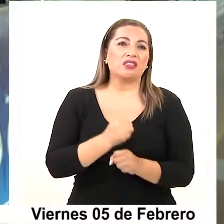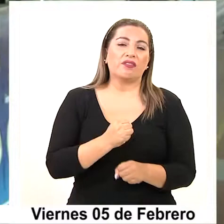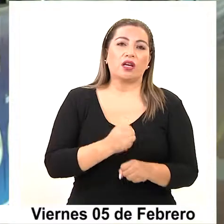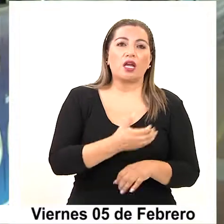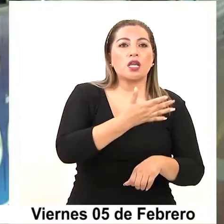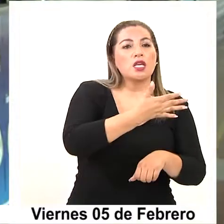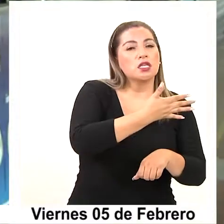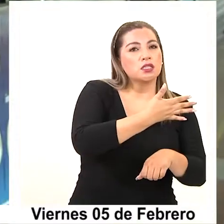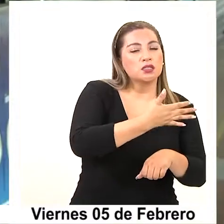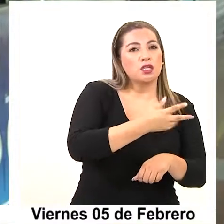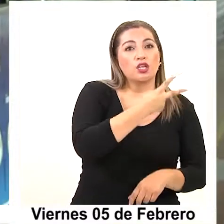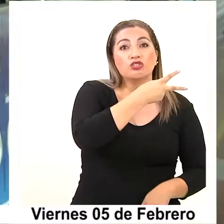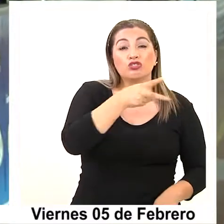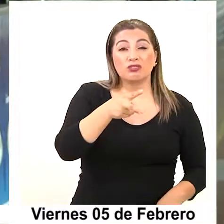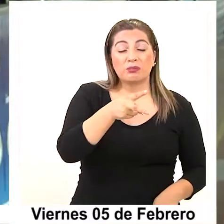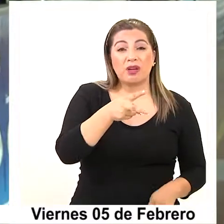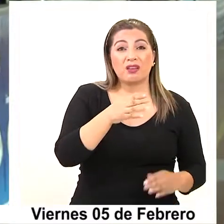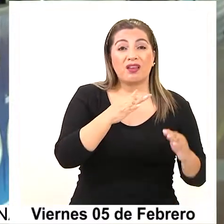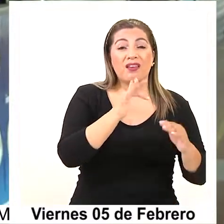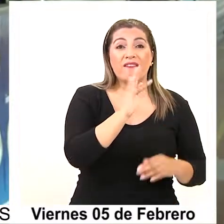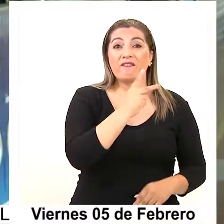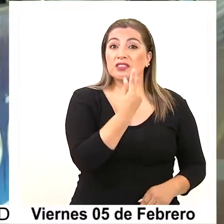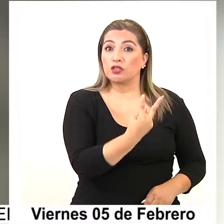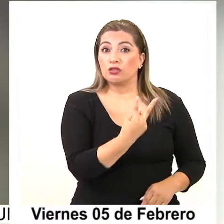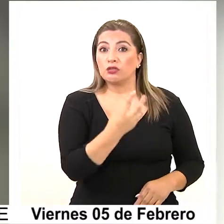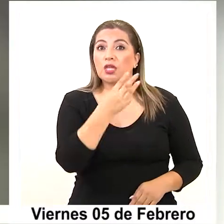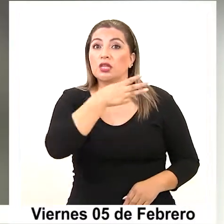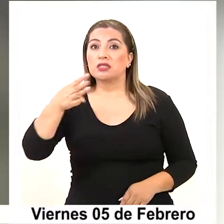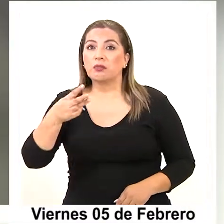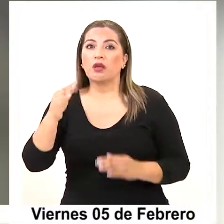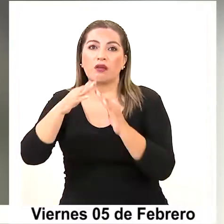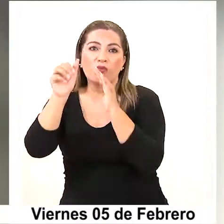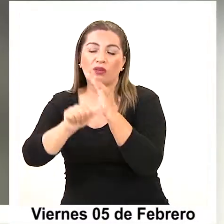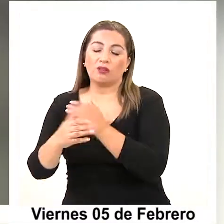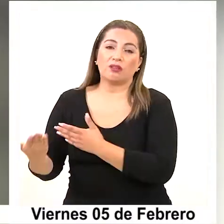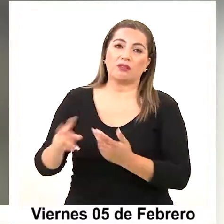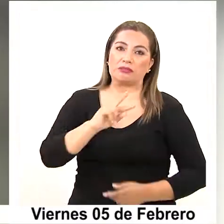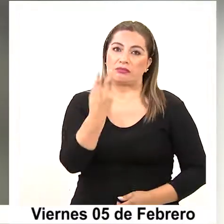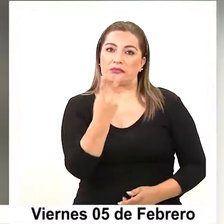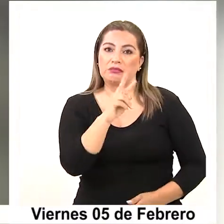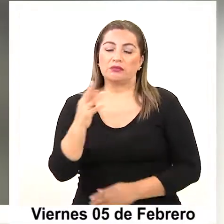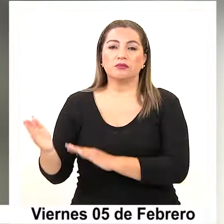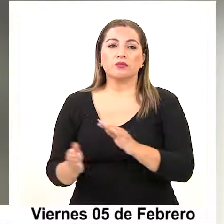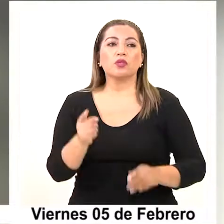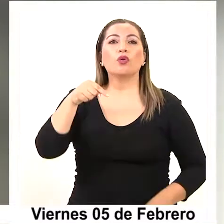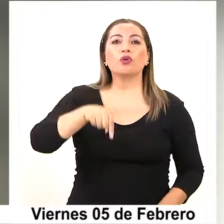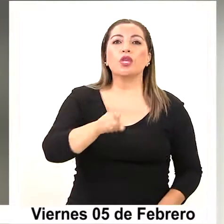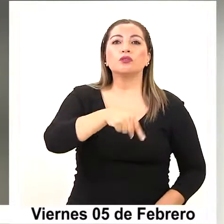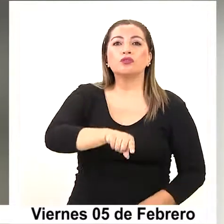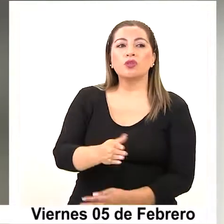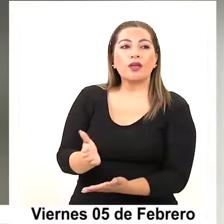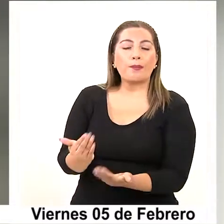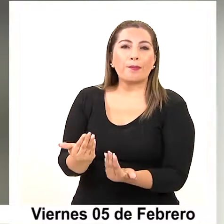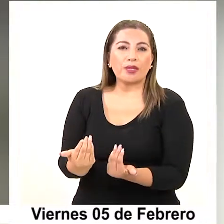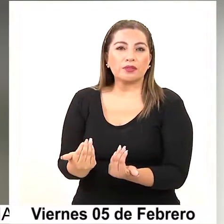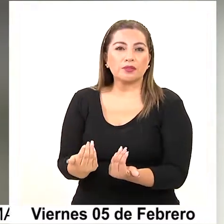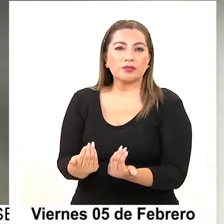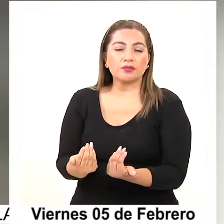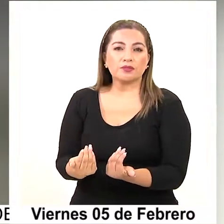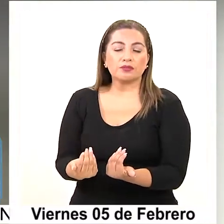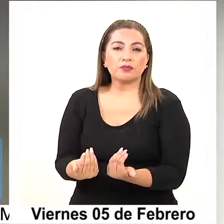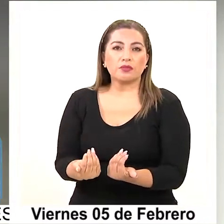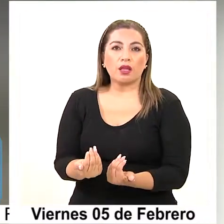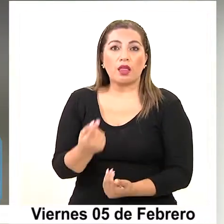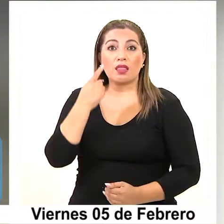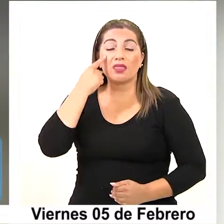o sea, dos semanas en fase 2, tres semanas en cuarentena. Hoy día estamos a la espera de la